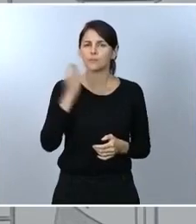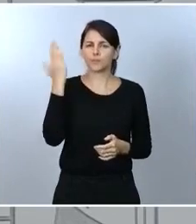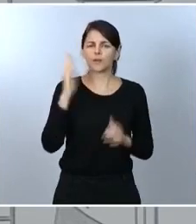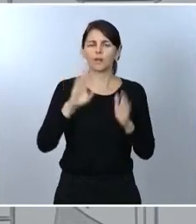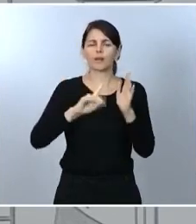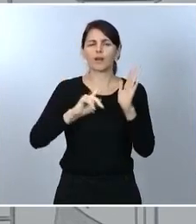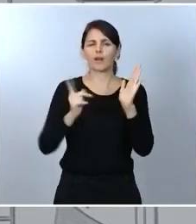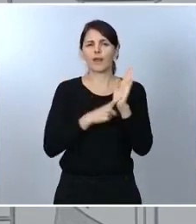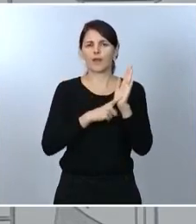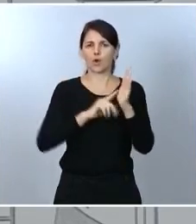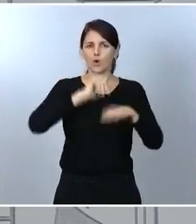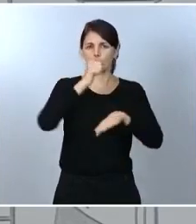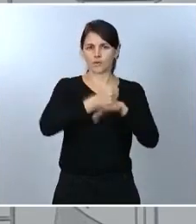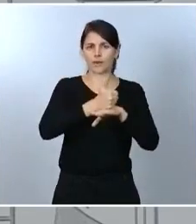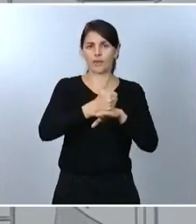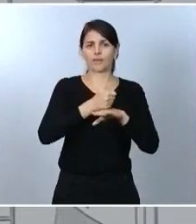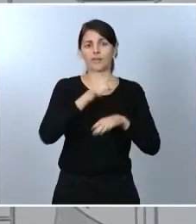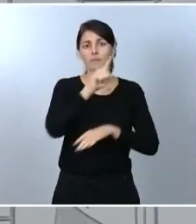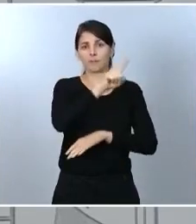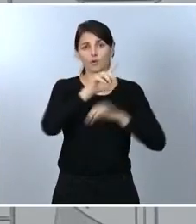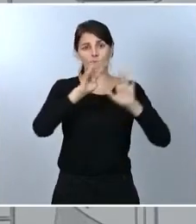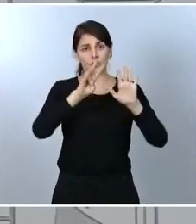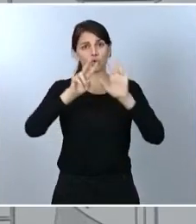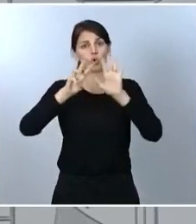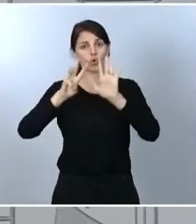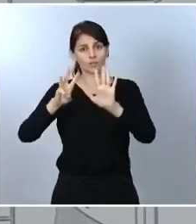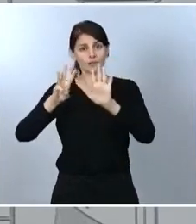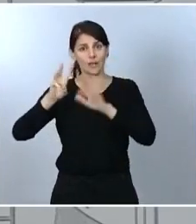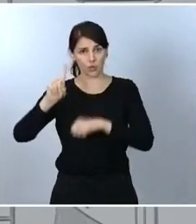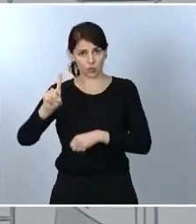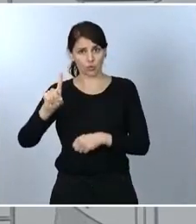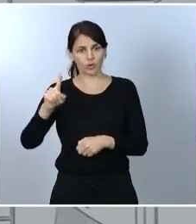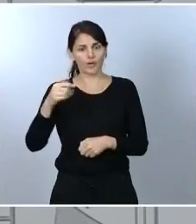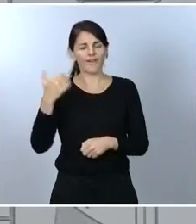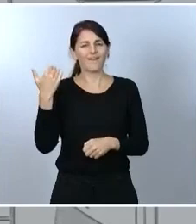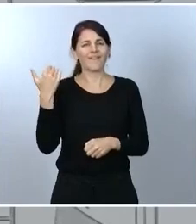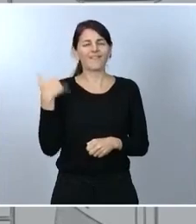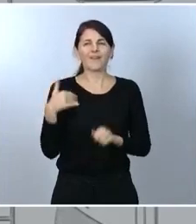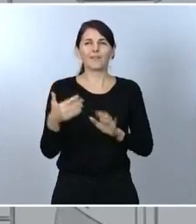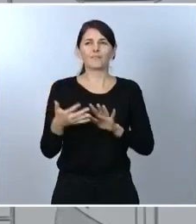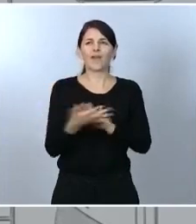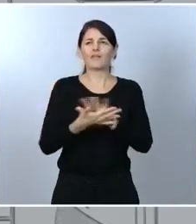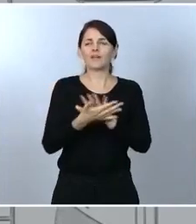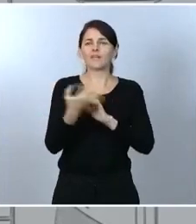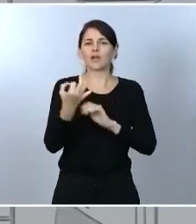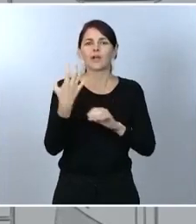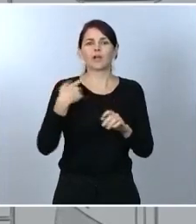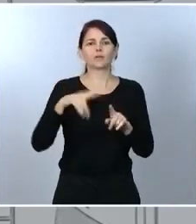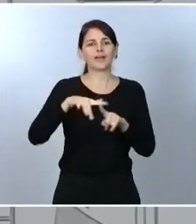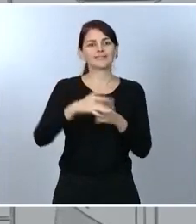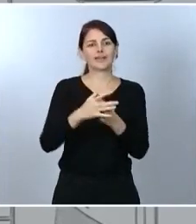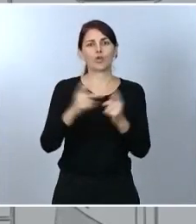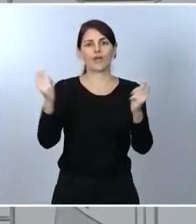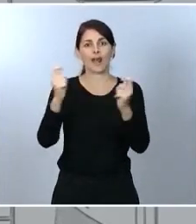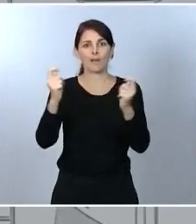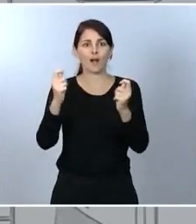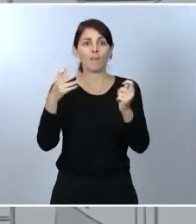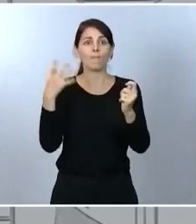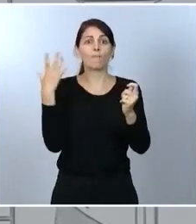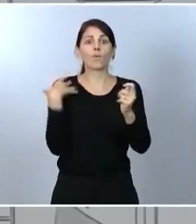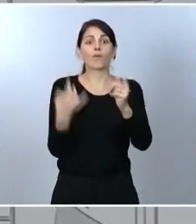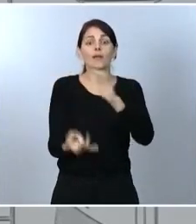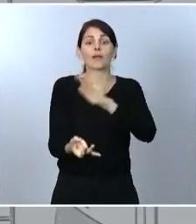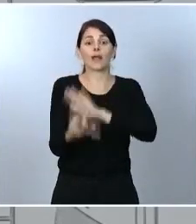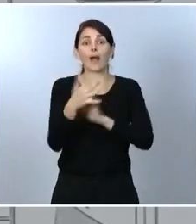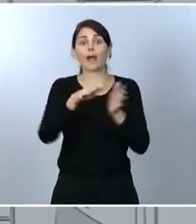como una de las razones para utilizar el estado de alarma una pandemia, como desgraciadamente estamos viviendo